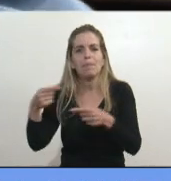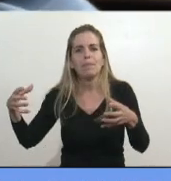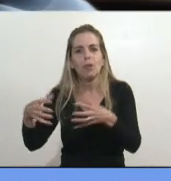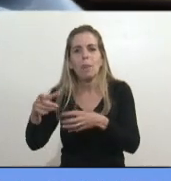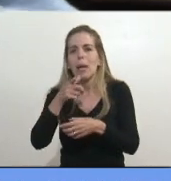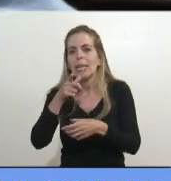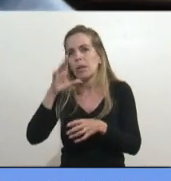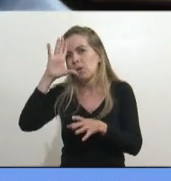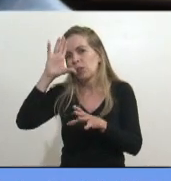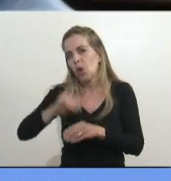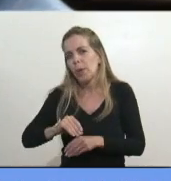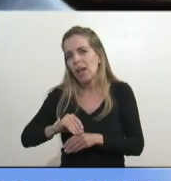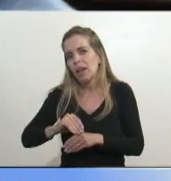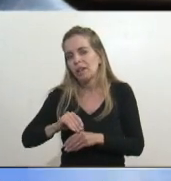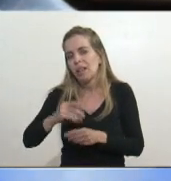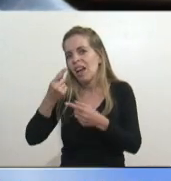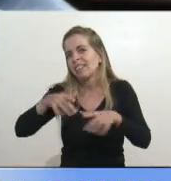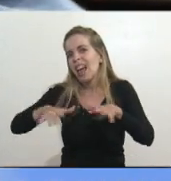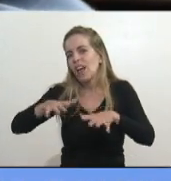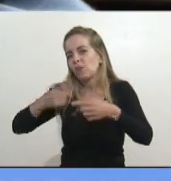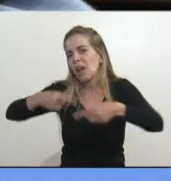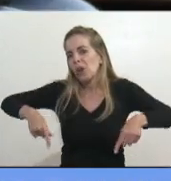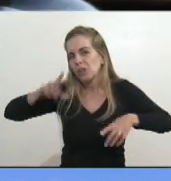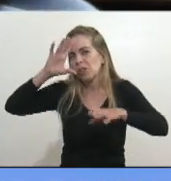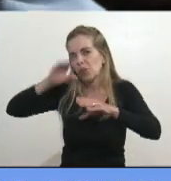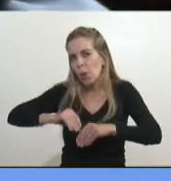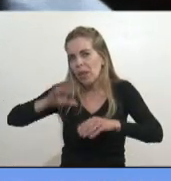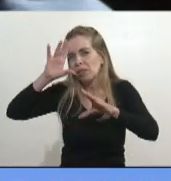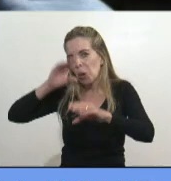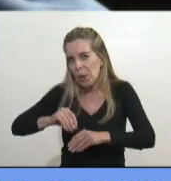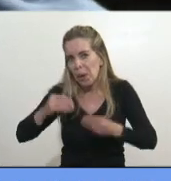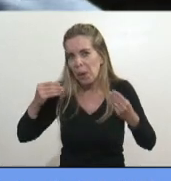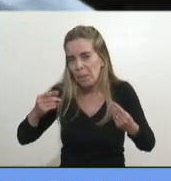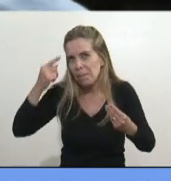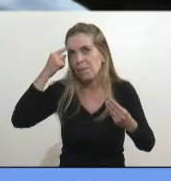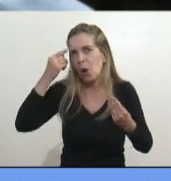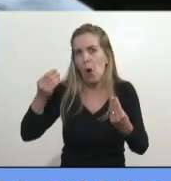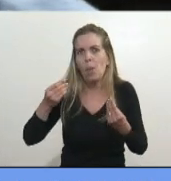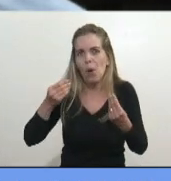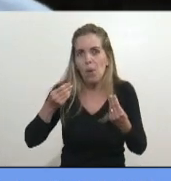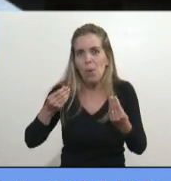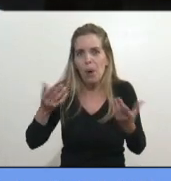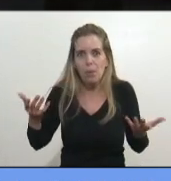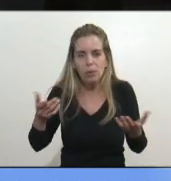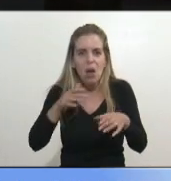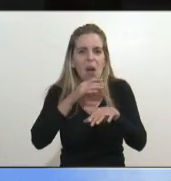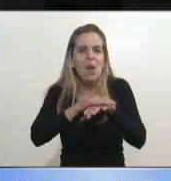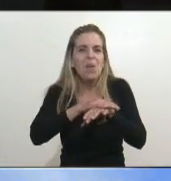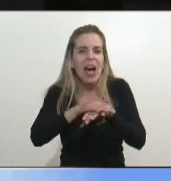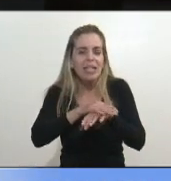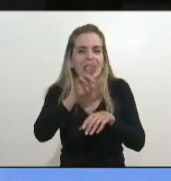al otro día se olvidan de qué pasó, ahora el Banco Central dice, ¿cómo va a ser para desterilizar? ¿Esterilizar qué? Una base monetaria al